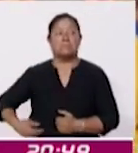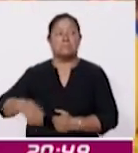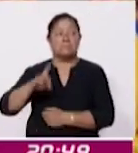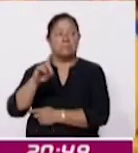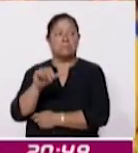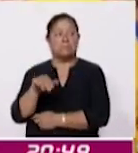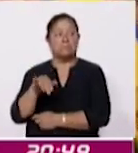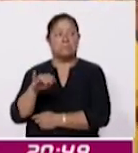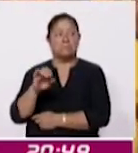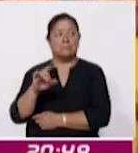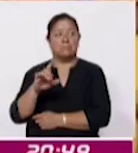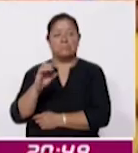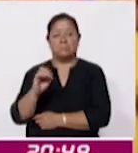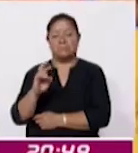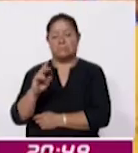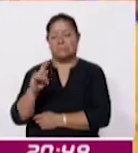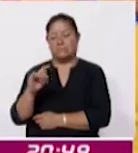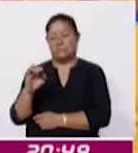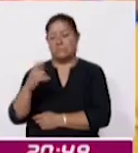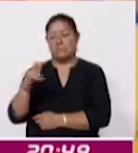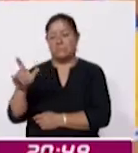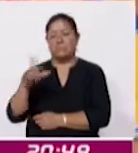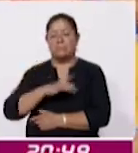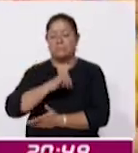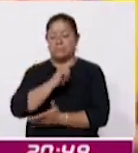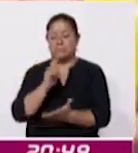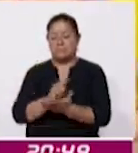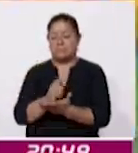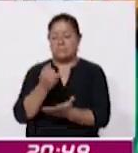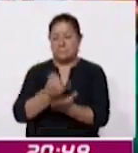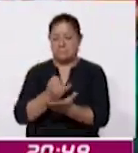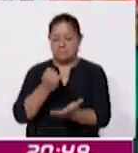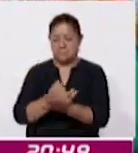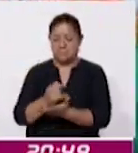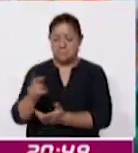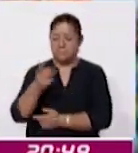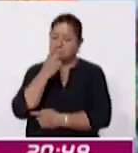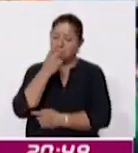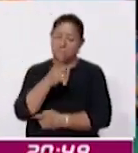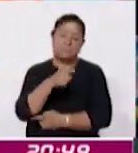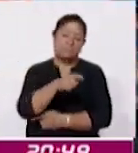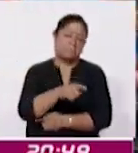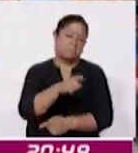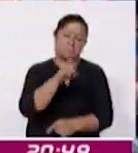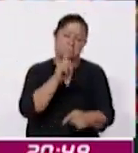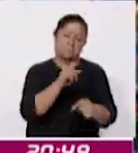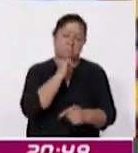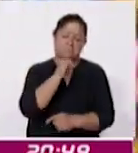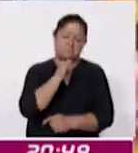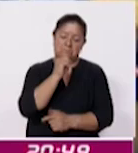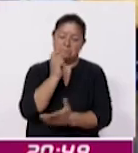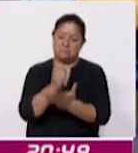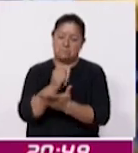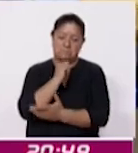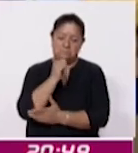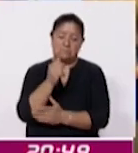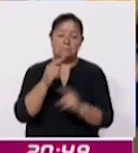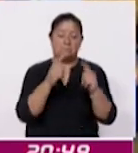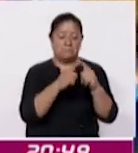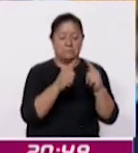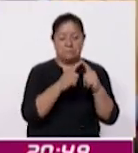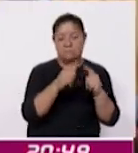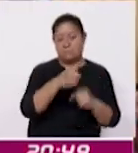Ortega deroga el punto de la ley de concertación tributaria en el que se eximía de esa responsabilidad a las iglesias